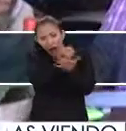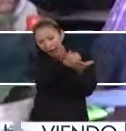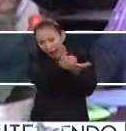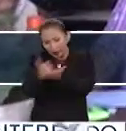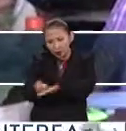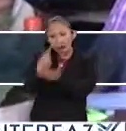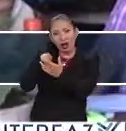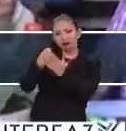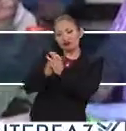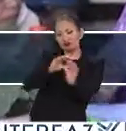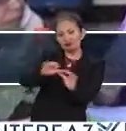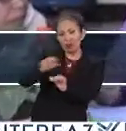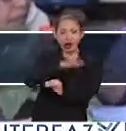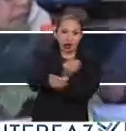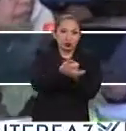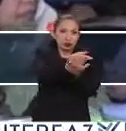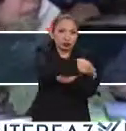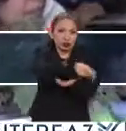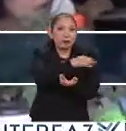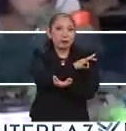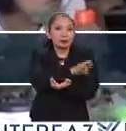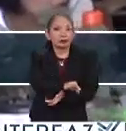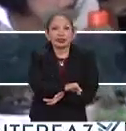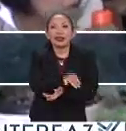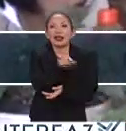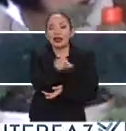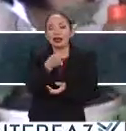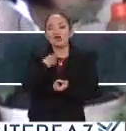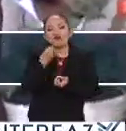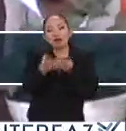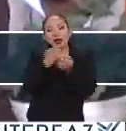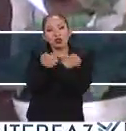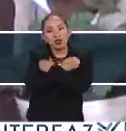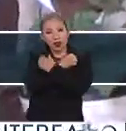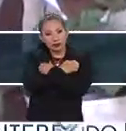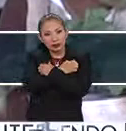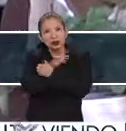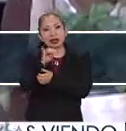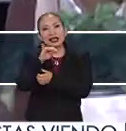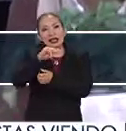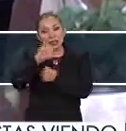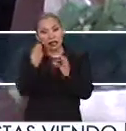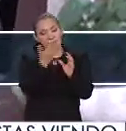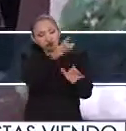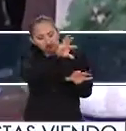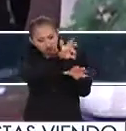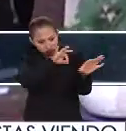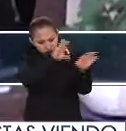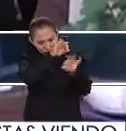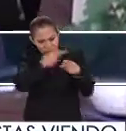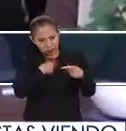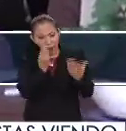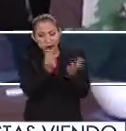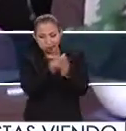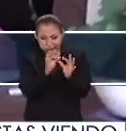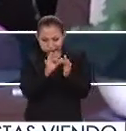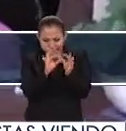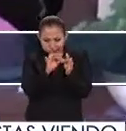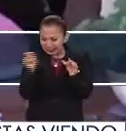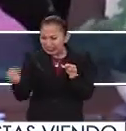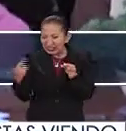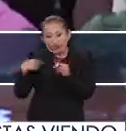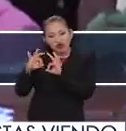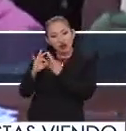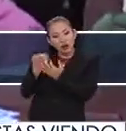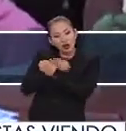esto hace factible que ellos puedan proporcionar esta educación, el INEA los capta y les da una inducción a lo que